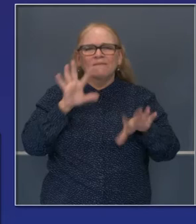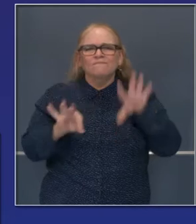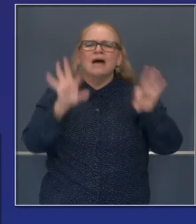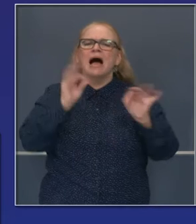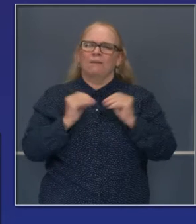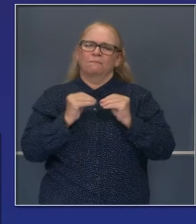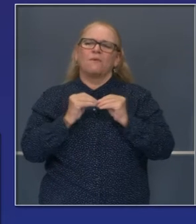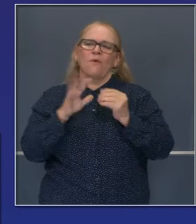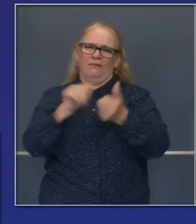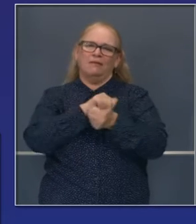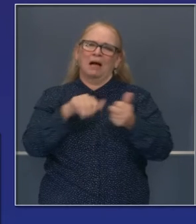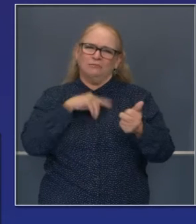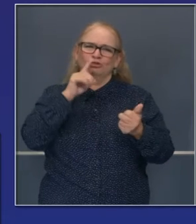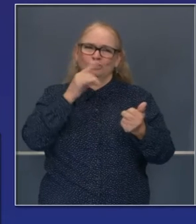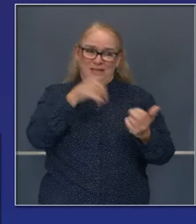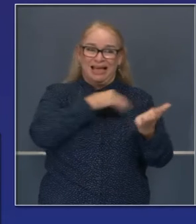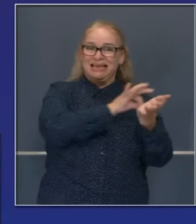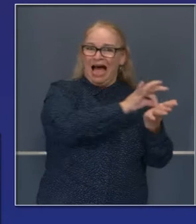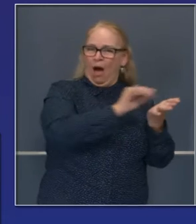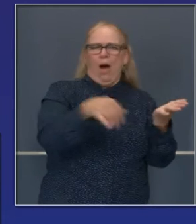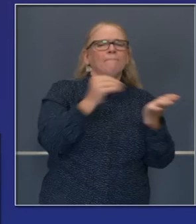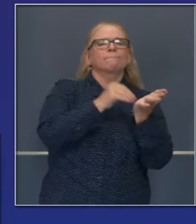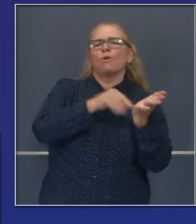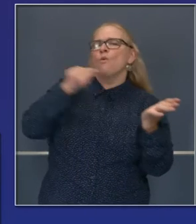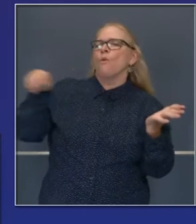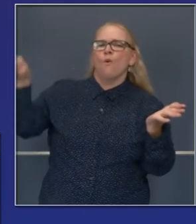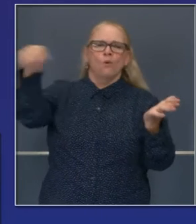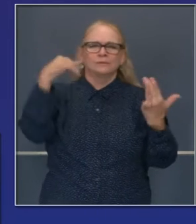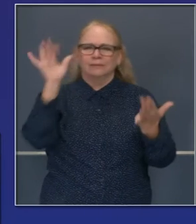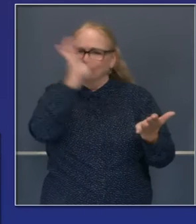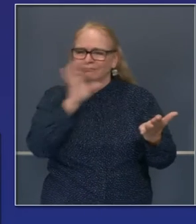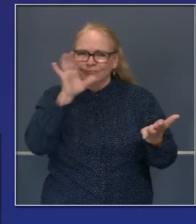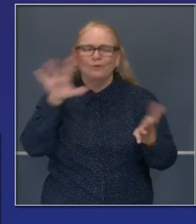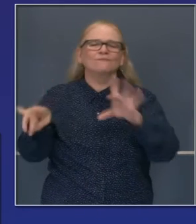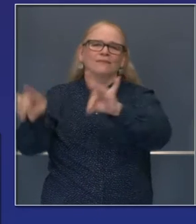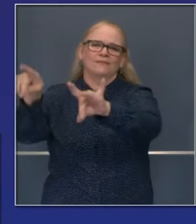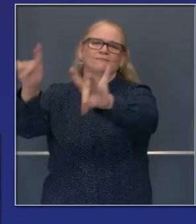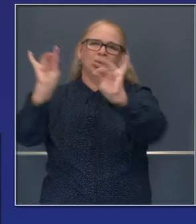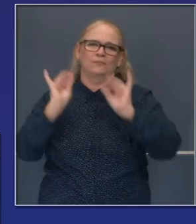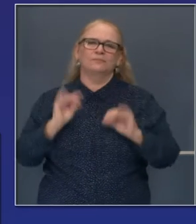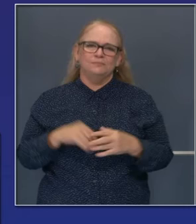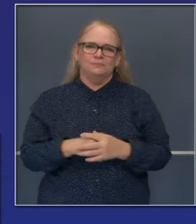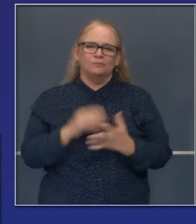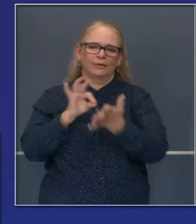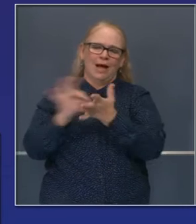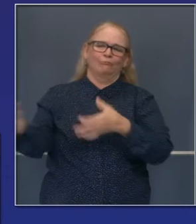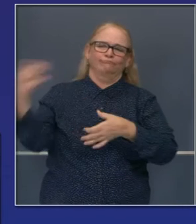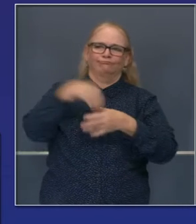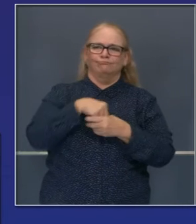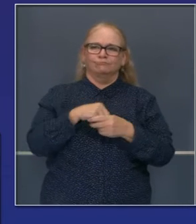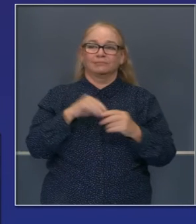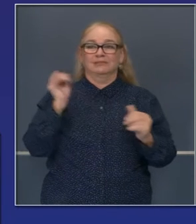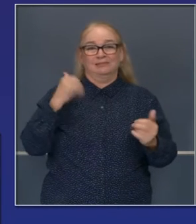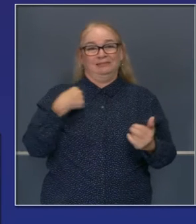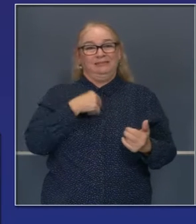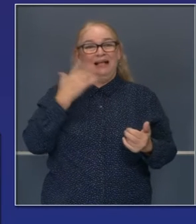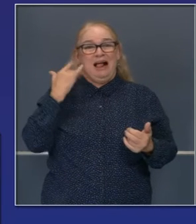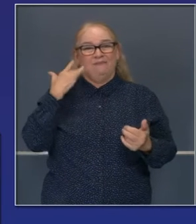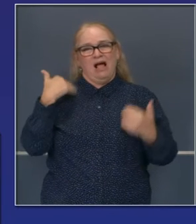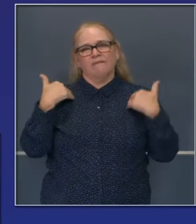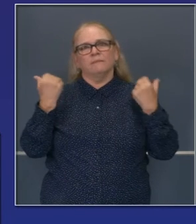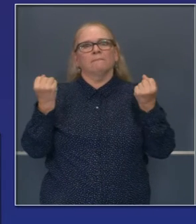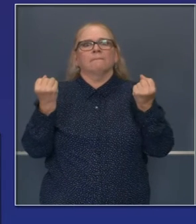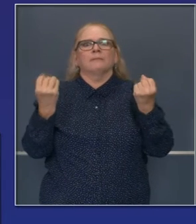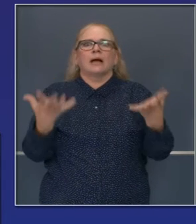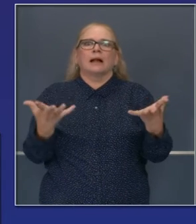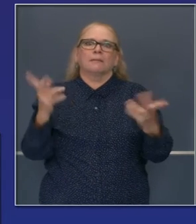cifra sin duda aumentará. En relación a los incendios de maleza seca en California, también tenemos un número de retos